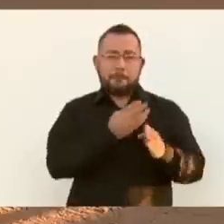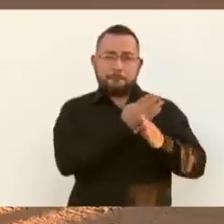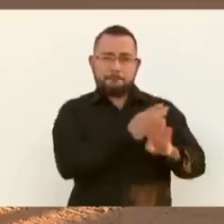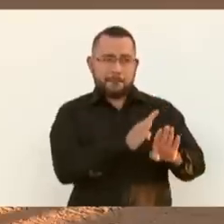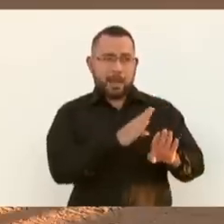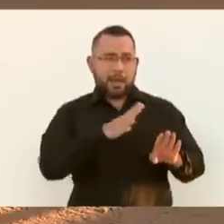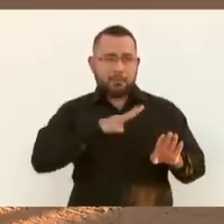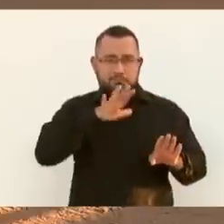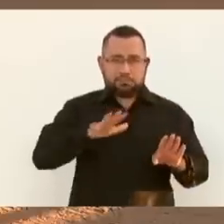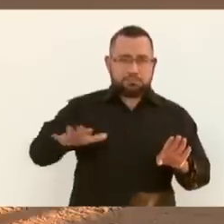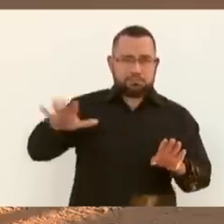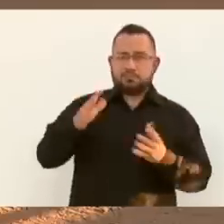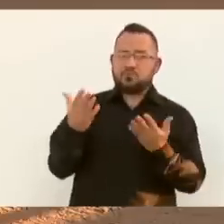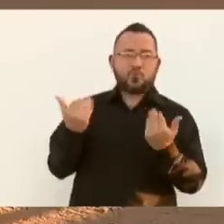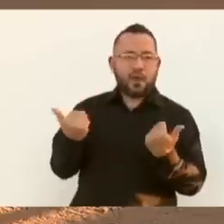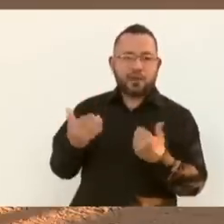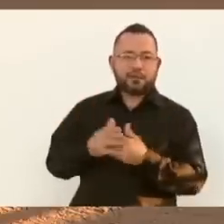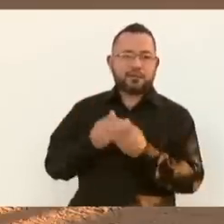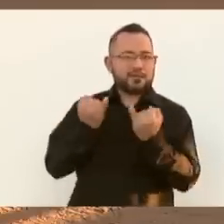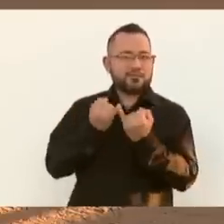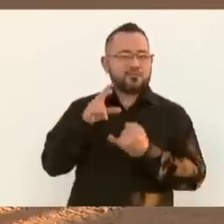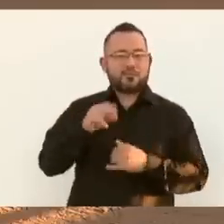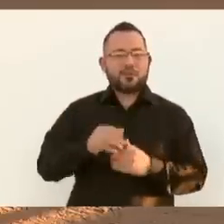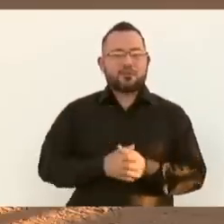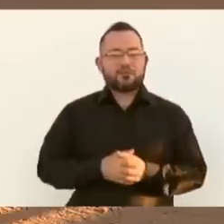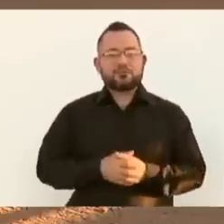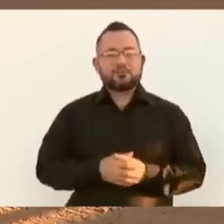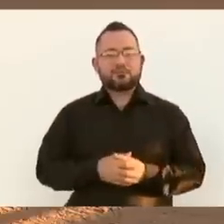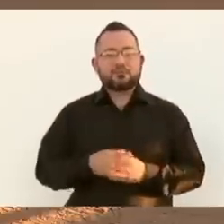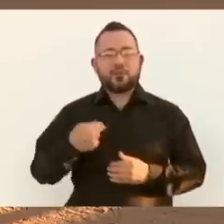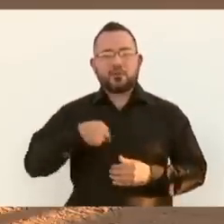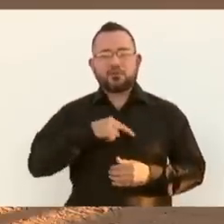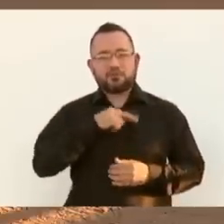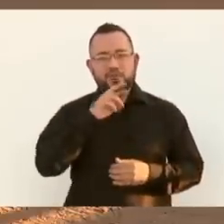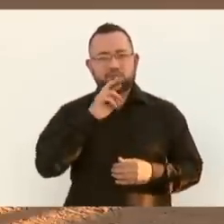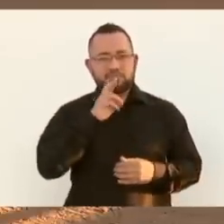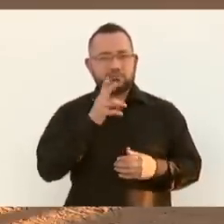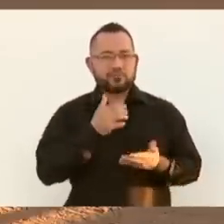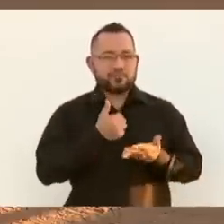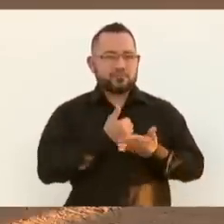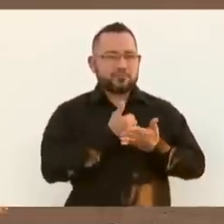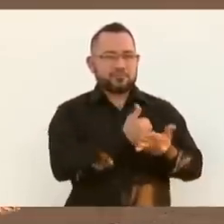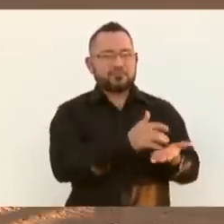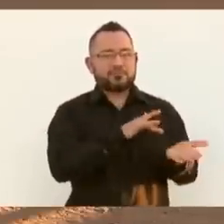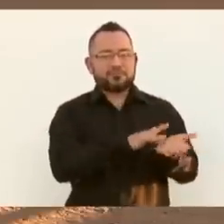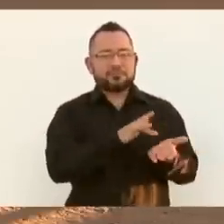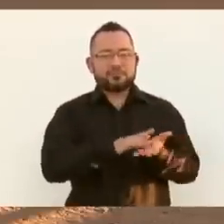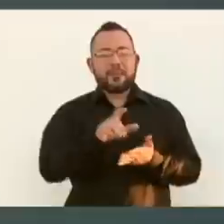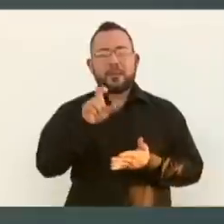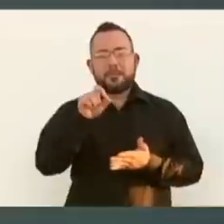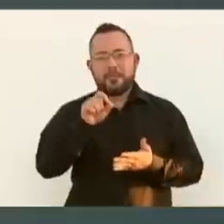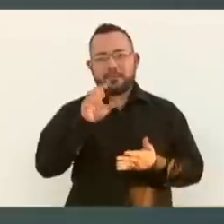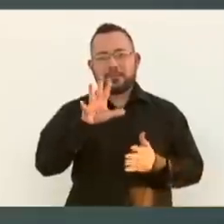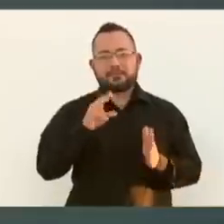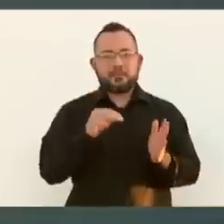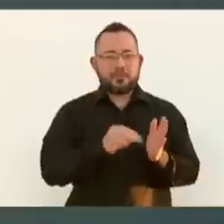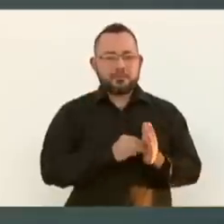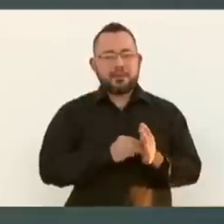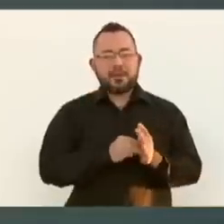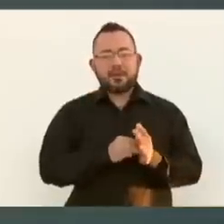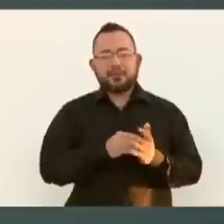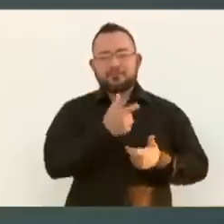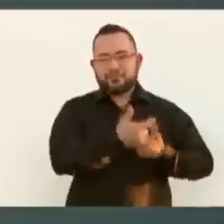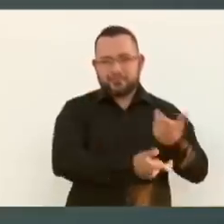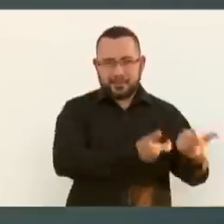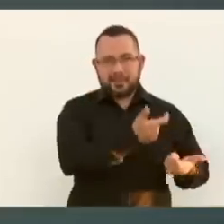otorgue estos créditos, estos 25 mil créditos